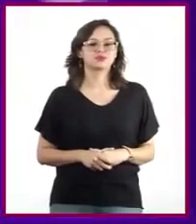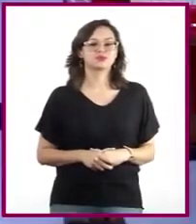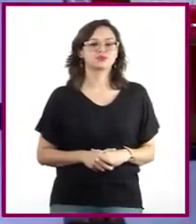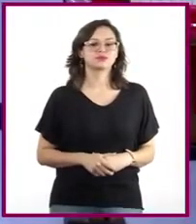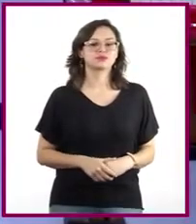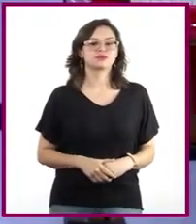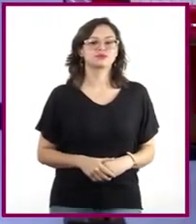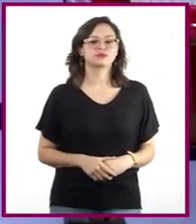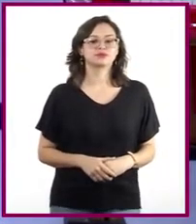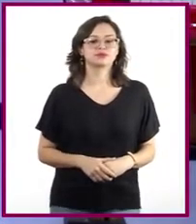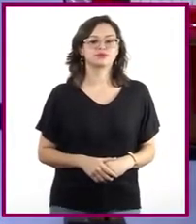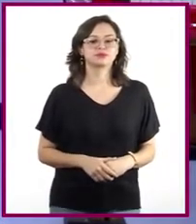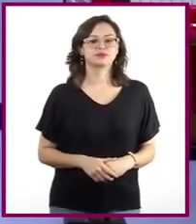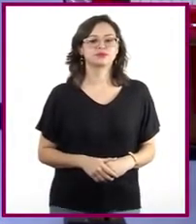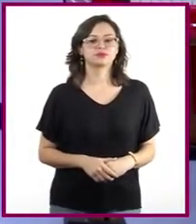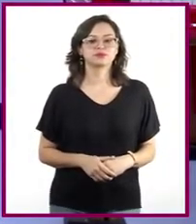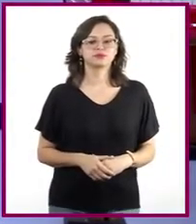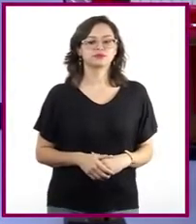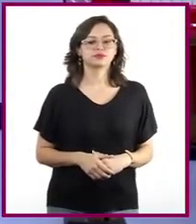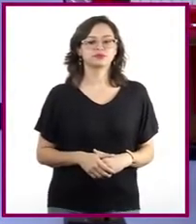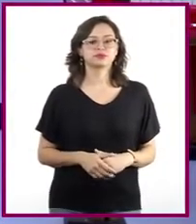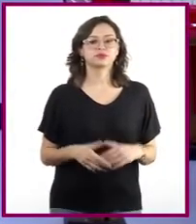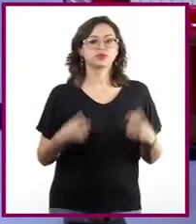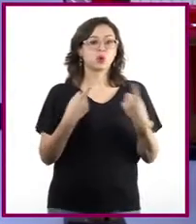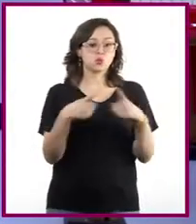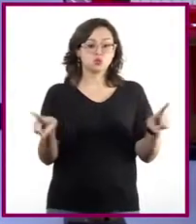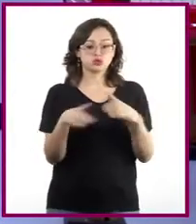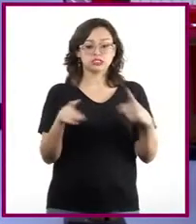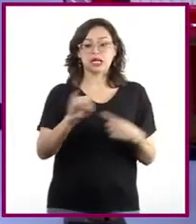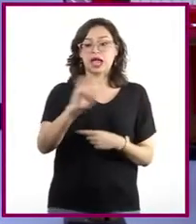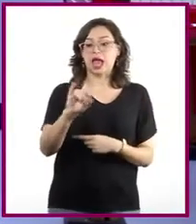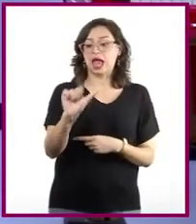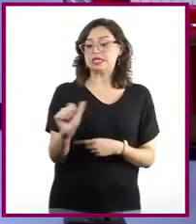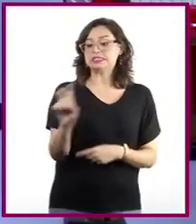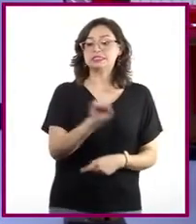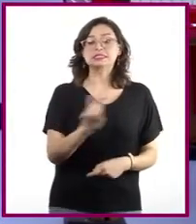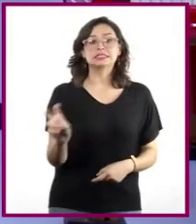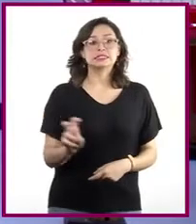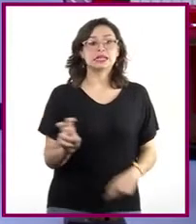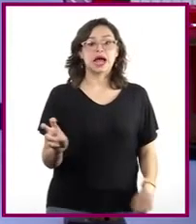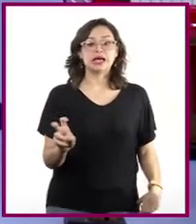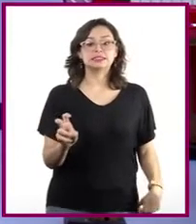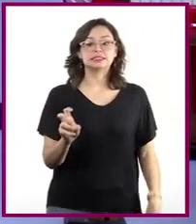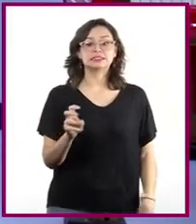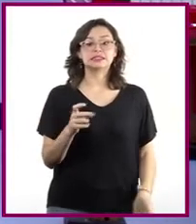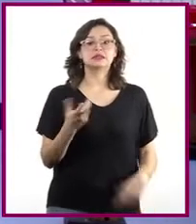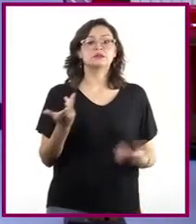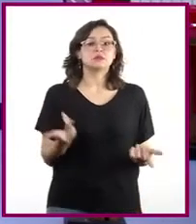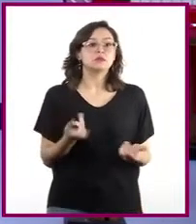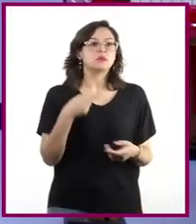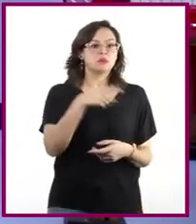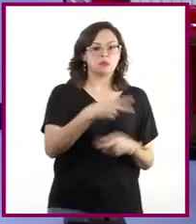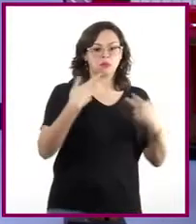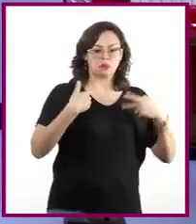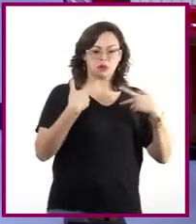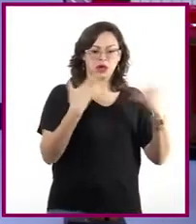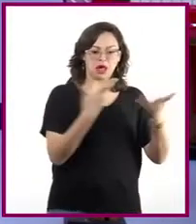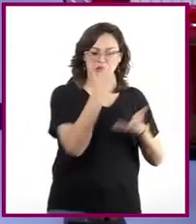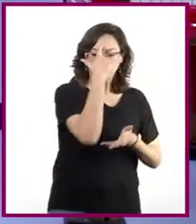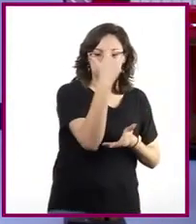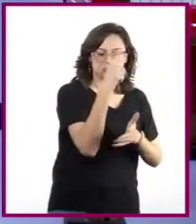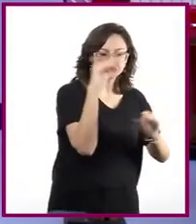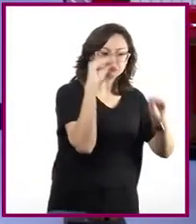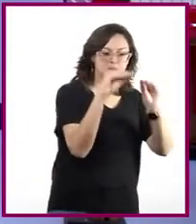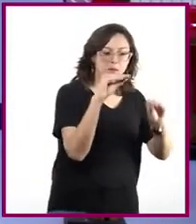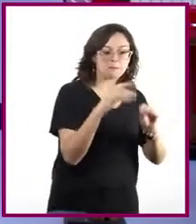En el caso de la música de jazz, se dice que los intérpretes son más importantes que el propio compositor. Pues ellos